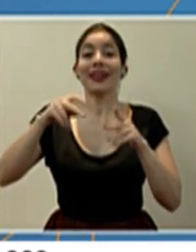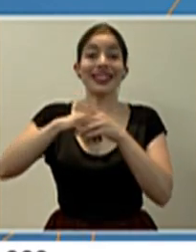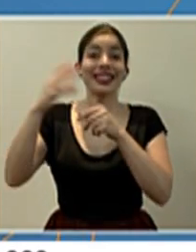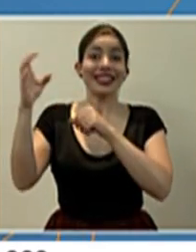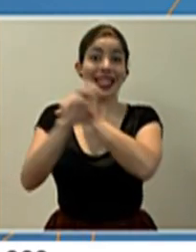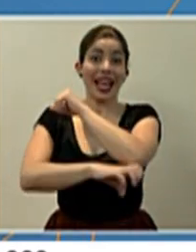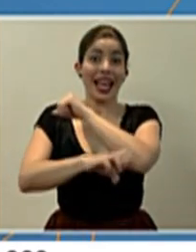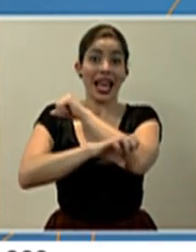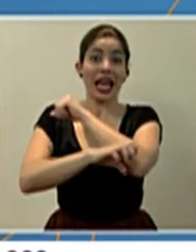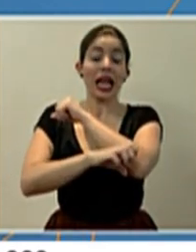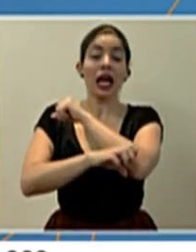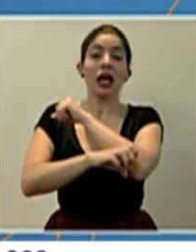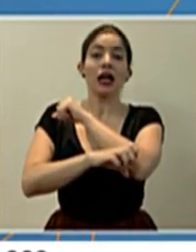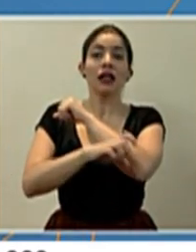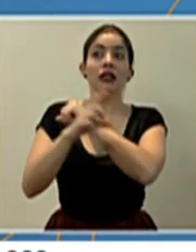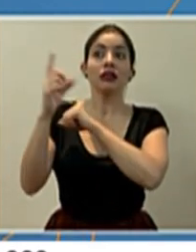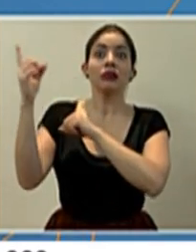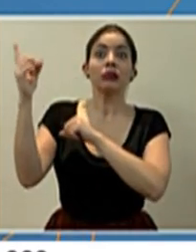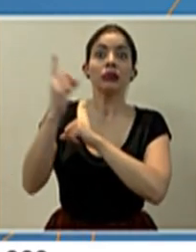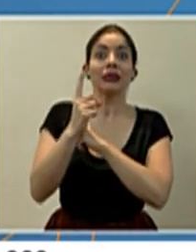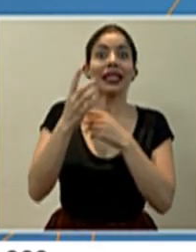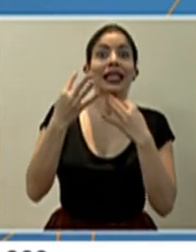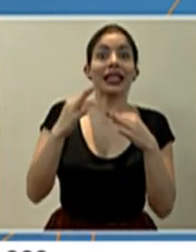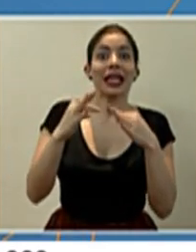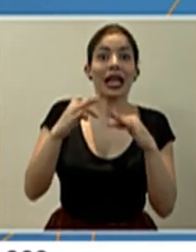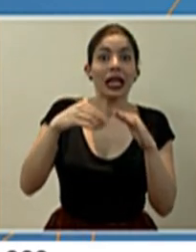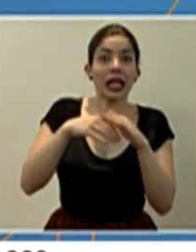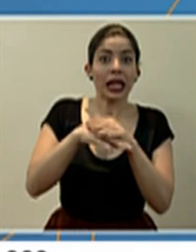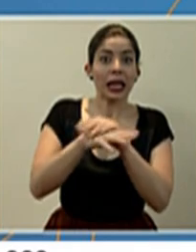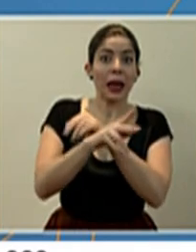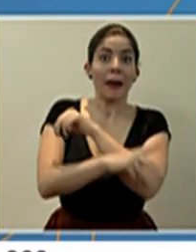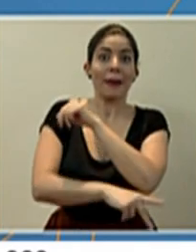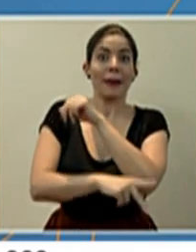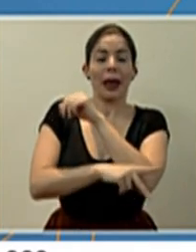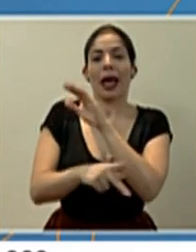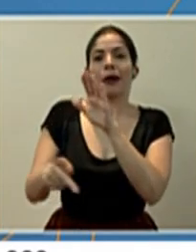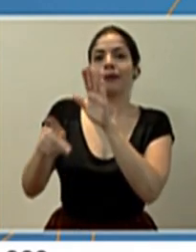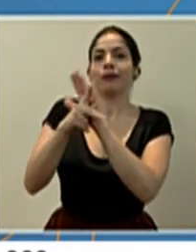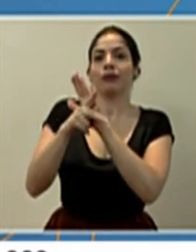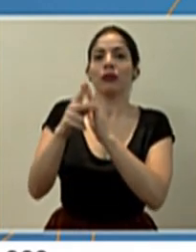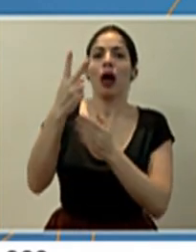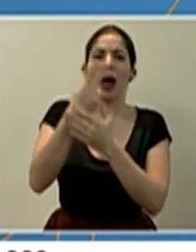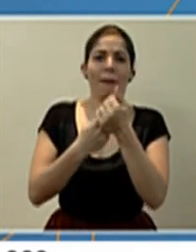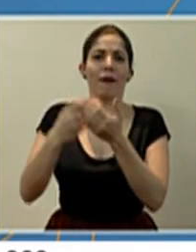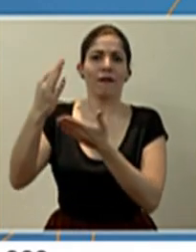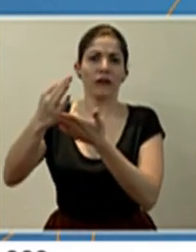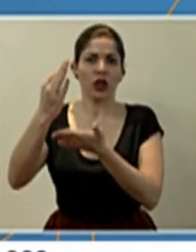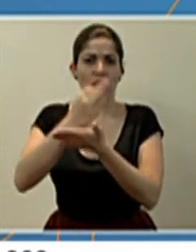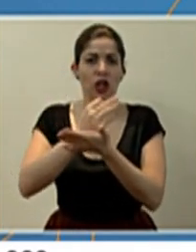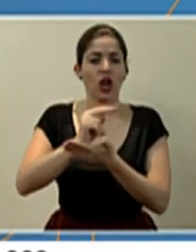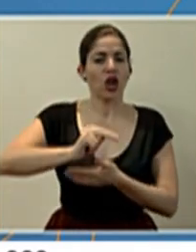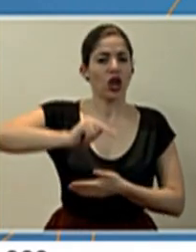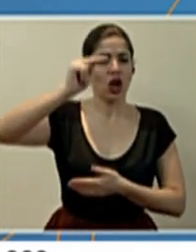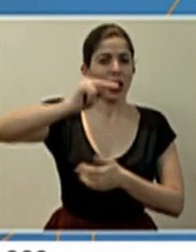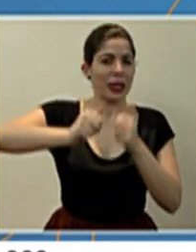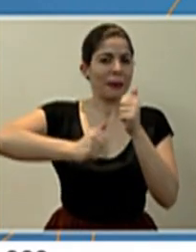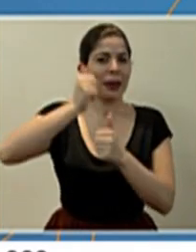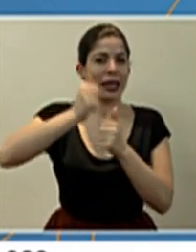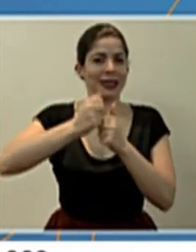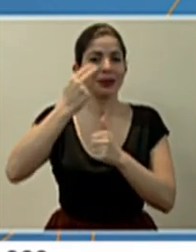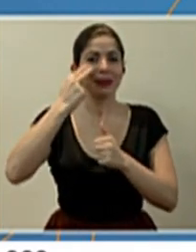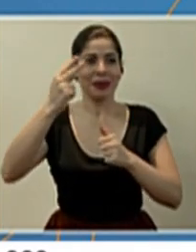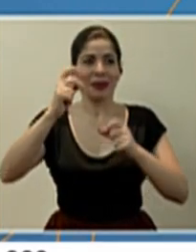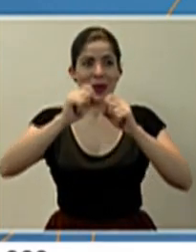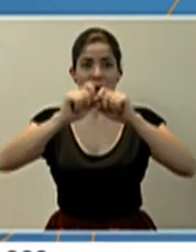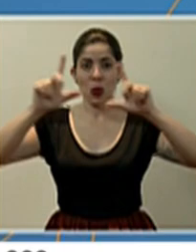detectado tratando de ingresar al país. Esto se da en ambas fronteras, principalmente en la norte, como ustedes pueden ver en el cuadro